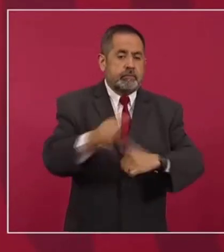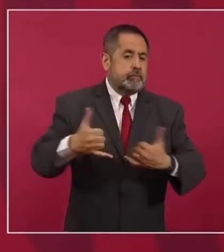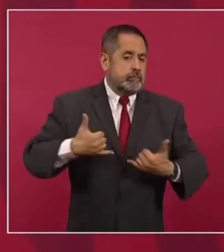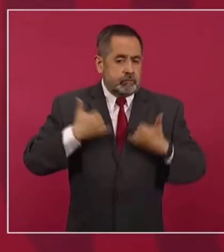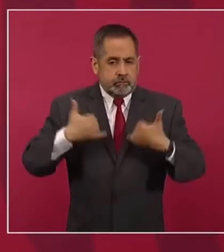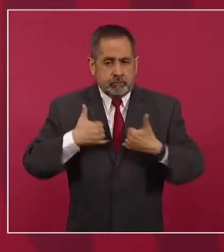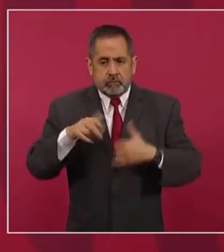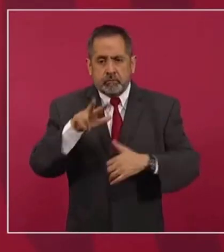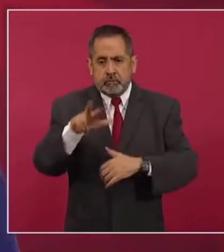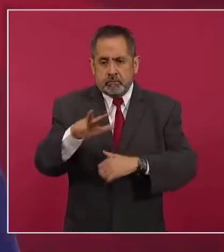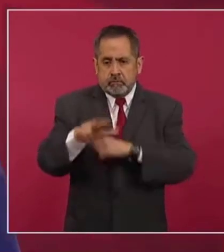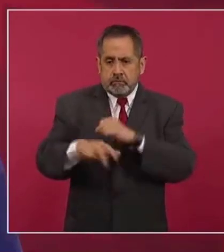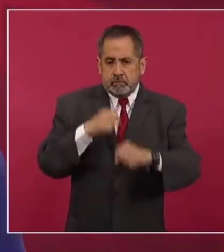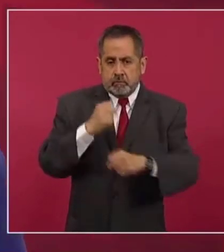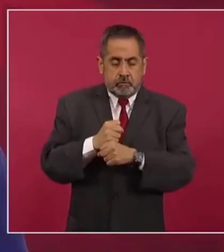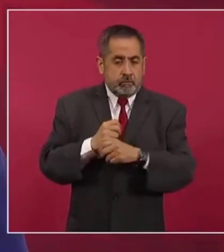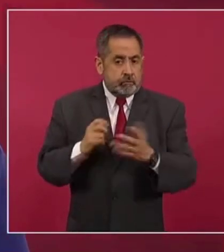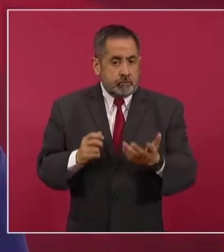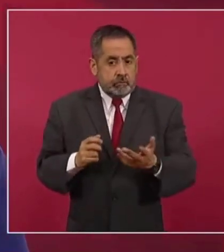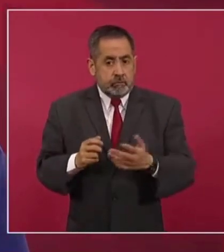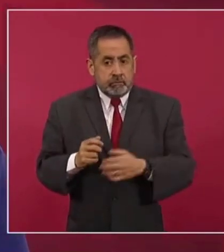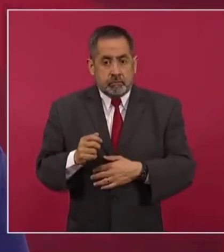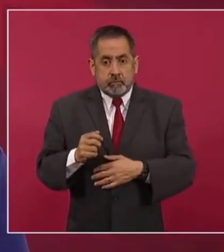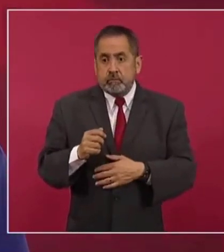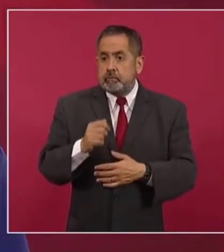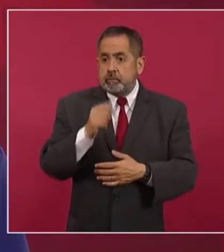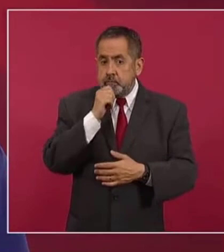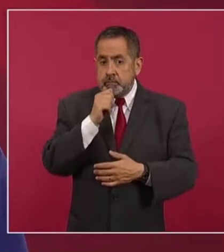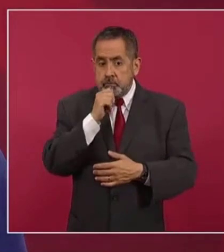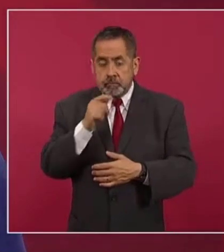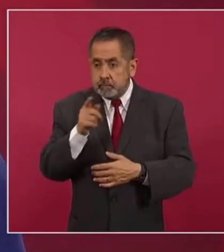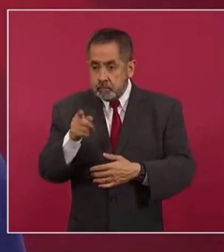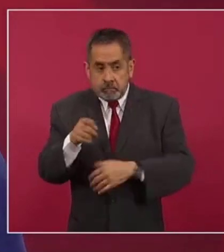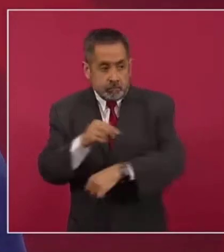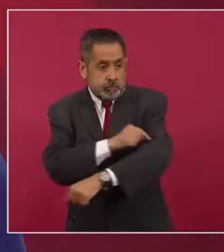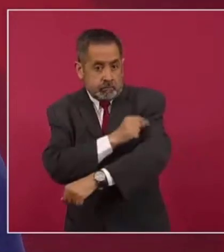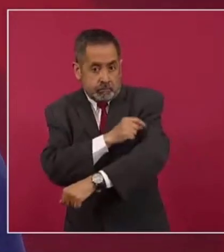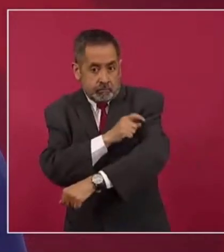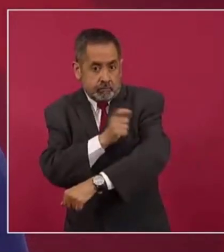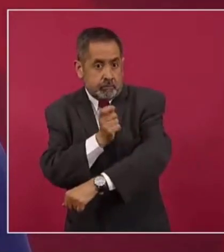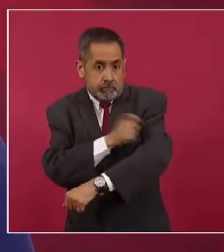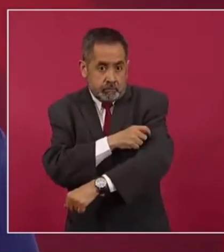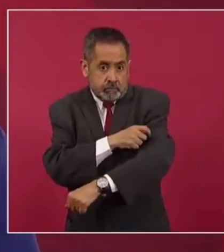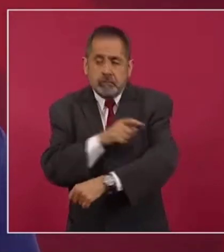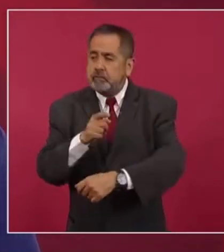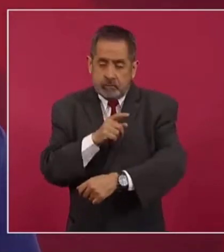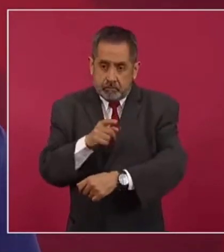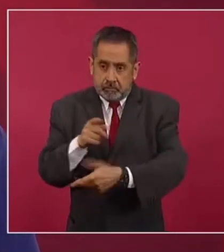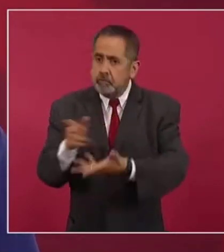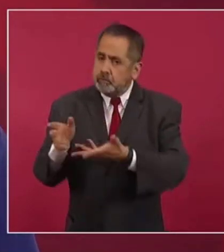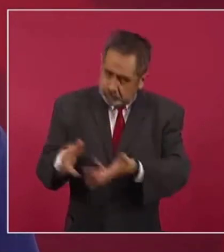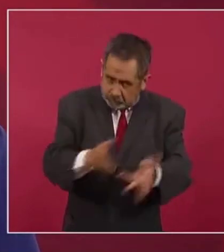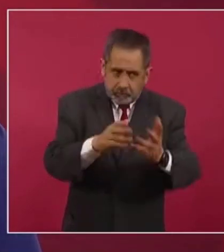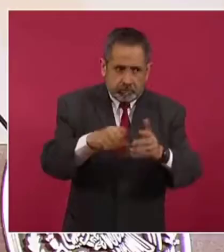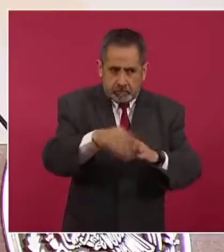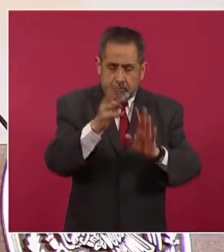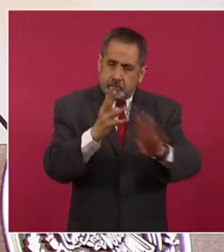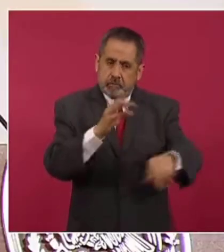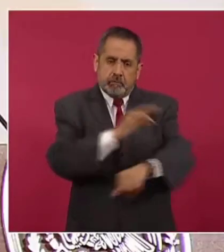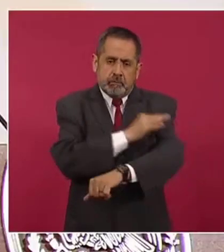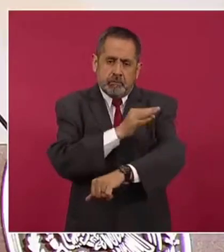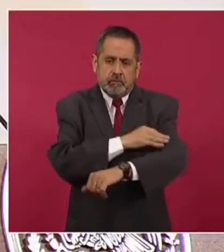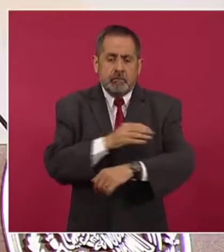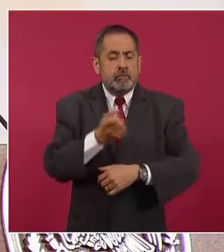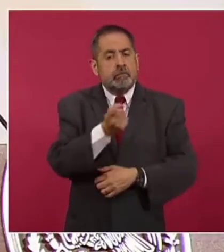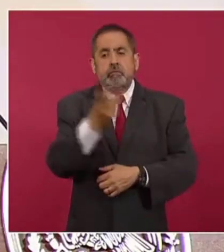18 años que ya están, que ya no han hecho su refuerzo, que lo hagan, la vacunación, así como padres de familia, maestros que llegaran a